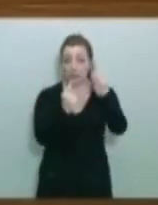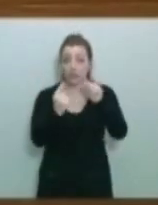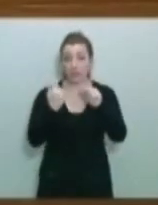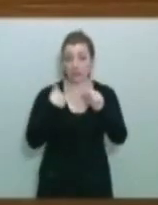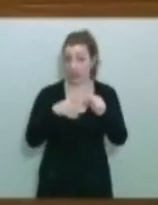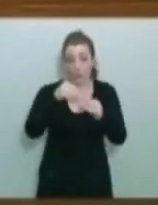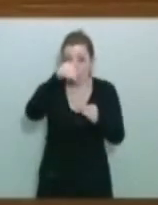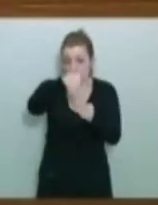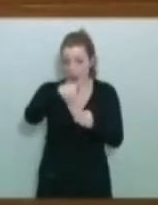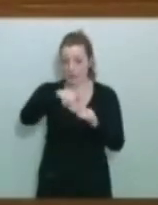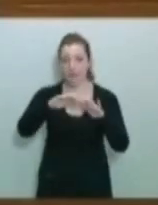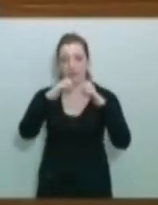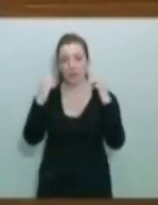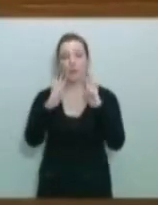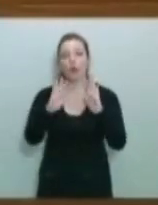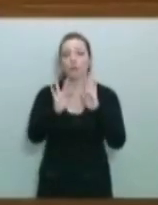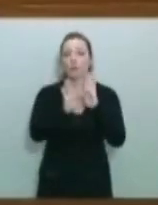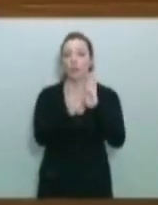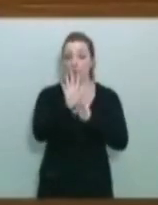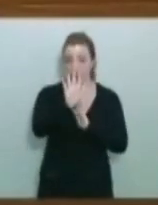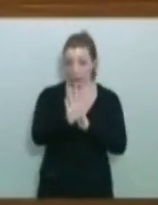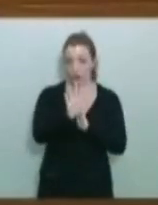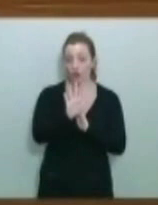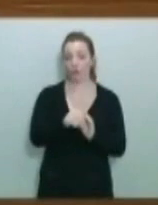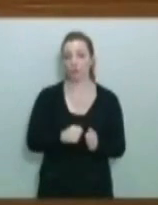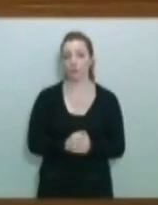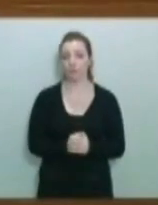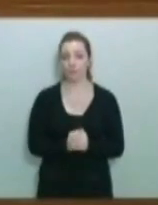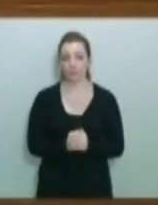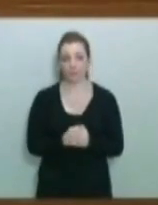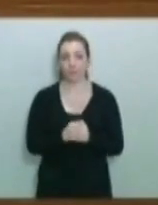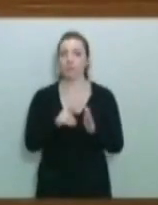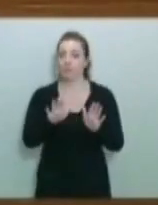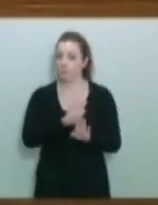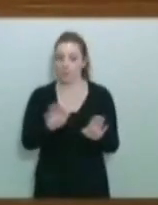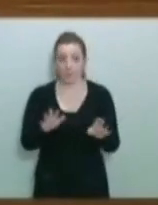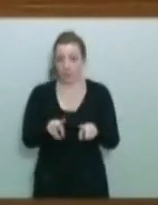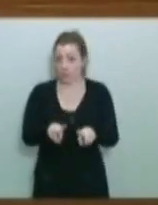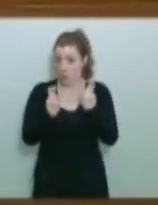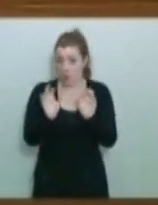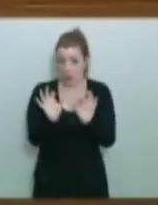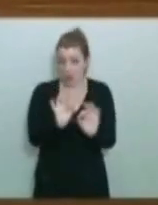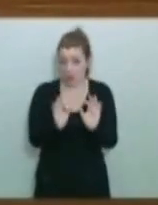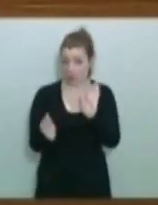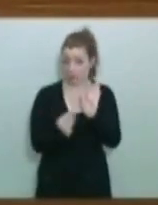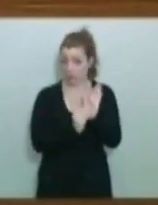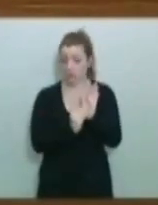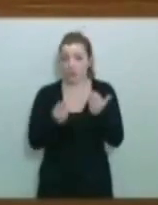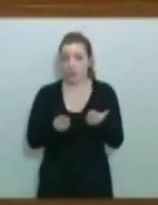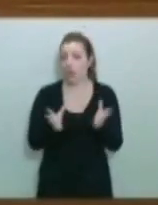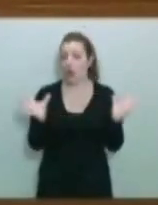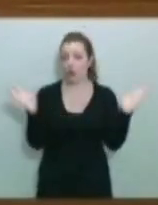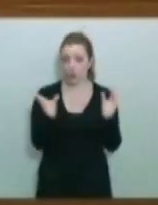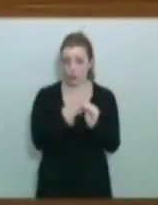Pero el punto quinto, los otros cuatro, permítame que le diga que en absoluto incorporan nada nuevo. En definitiva,